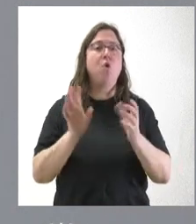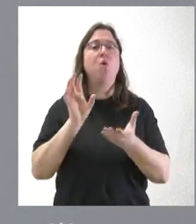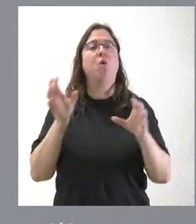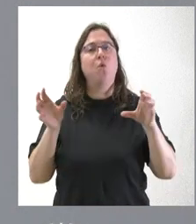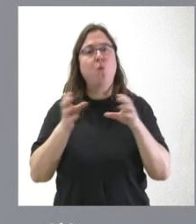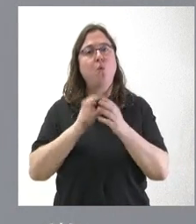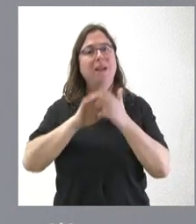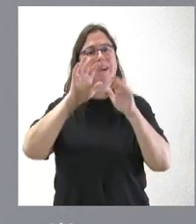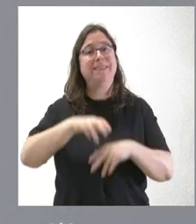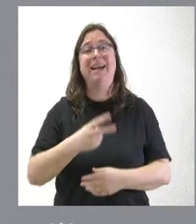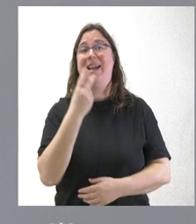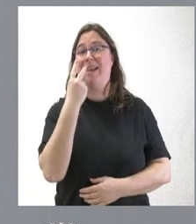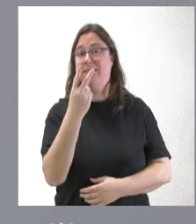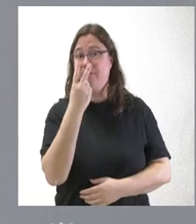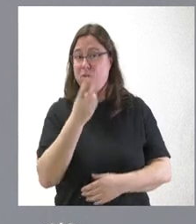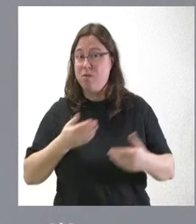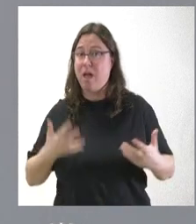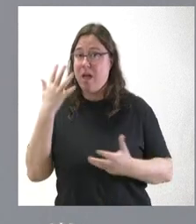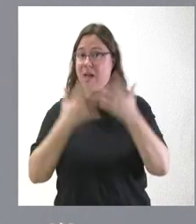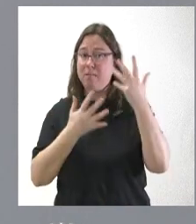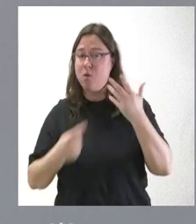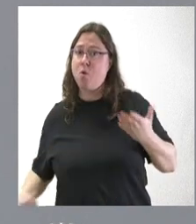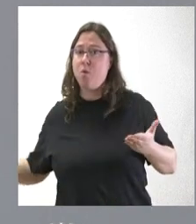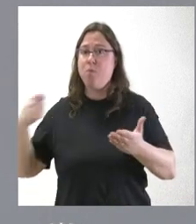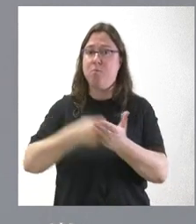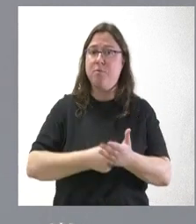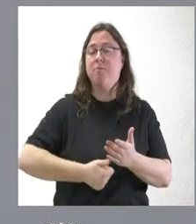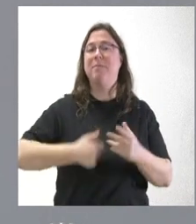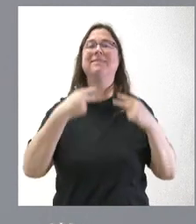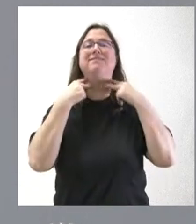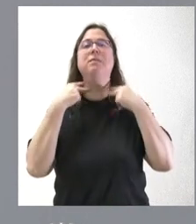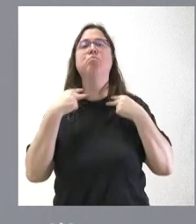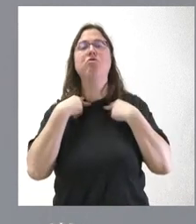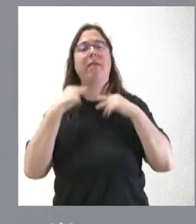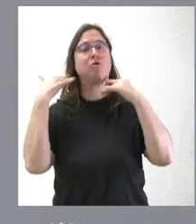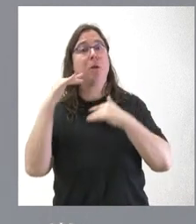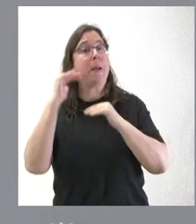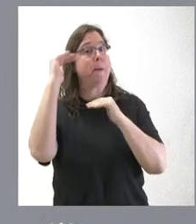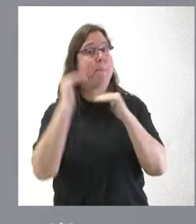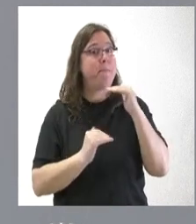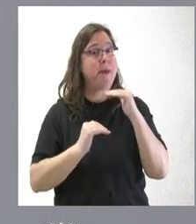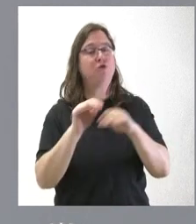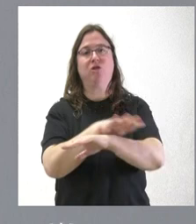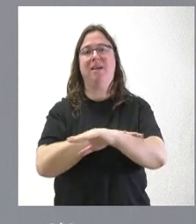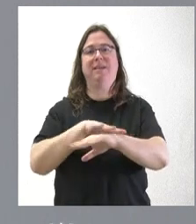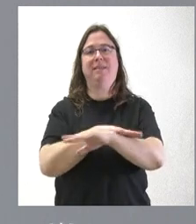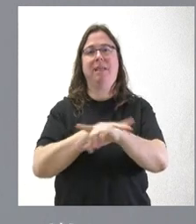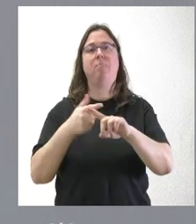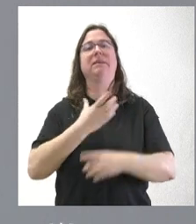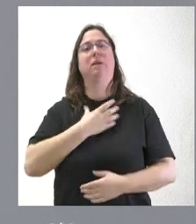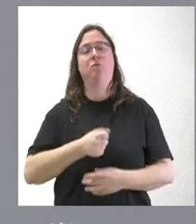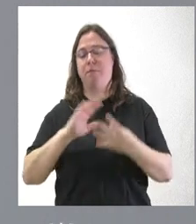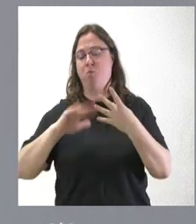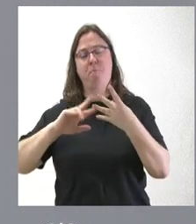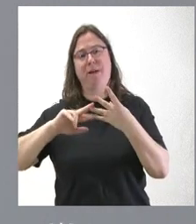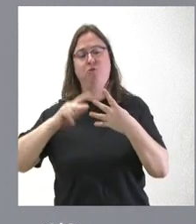Administración que más invierte en ese Plan Soria es la Diputación Provincial de Soria. Y los que menos invierten son el Estado y el Ayuntamiento. ¿En